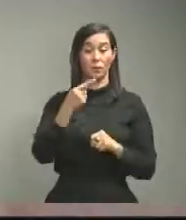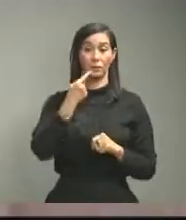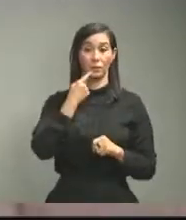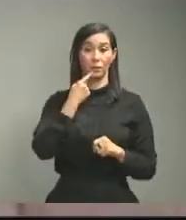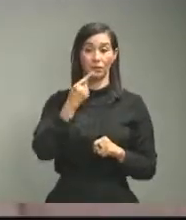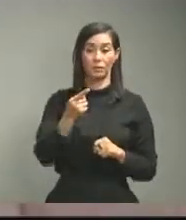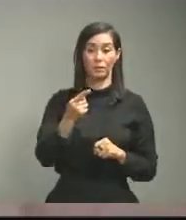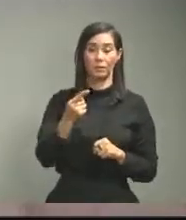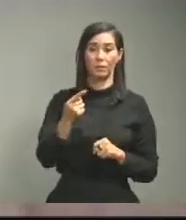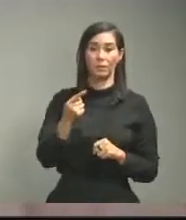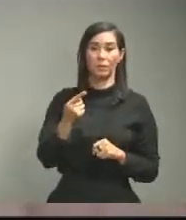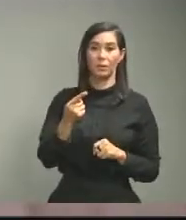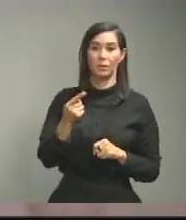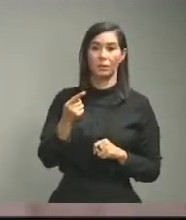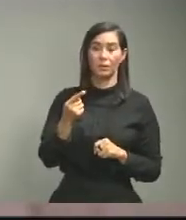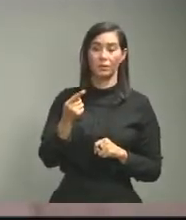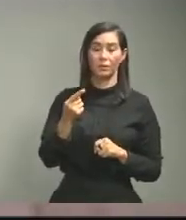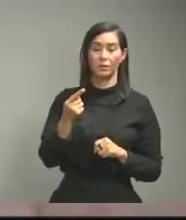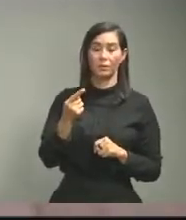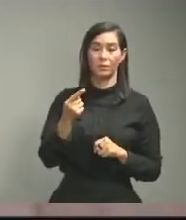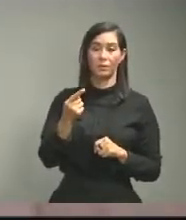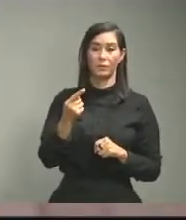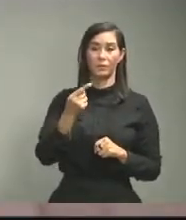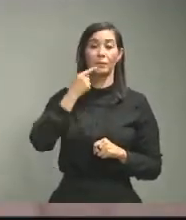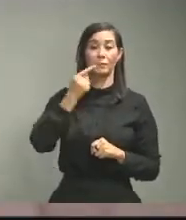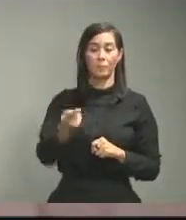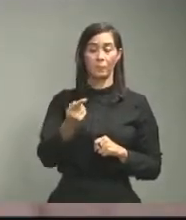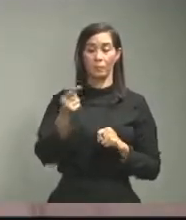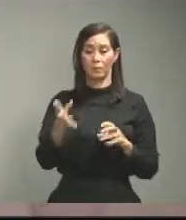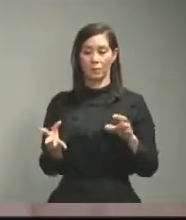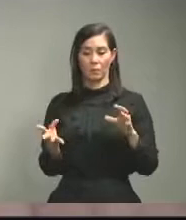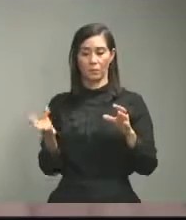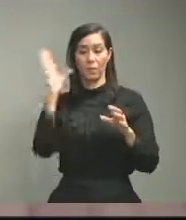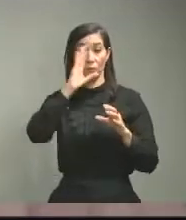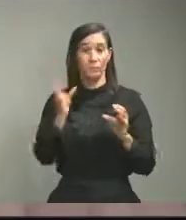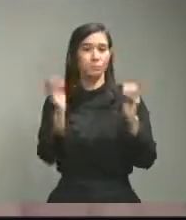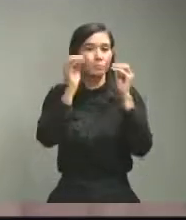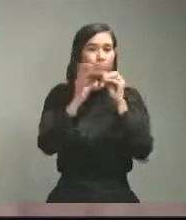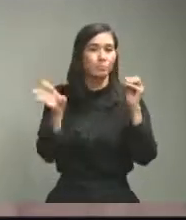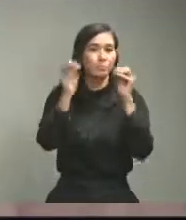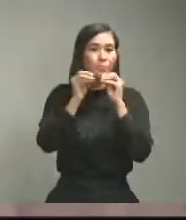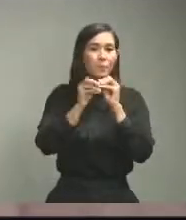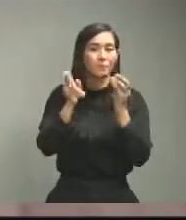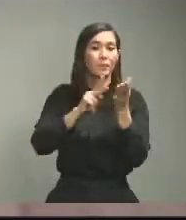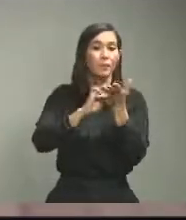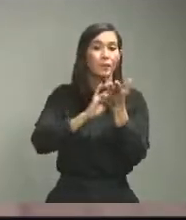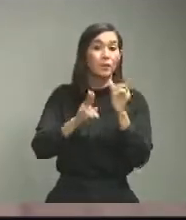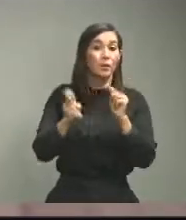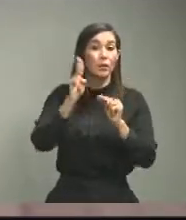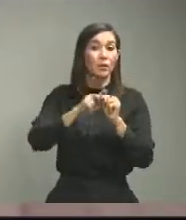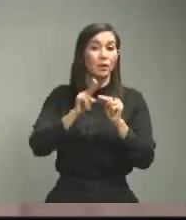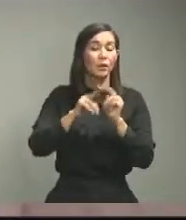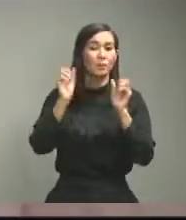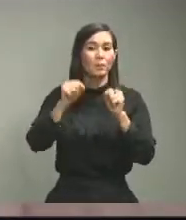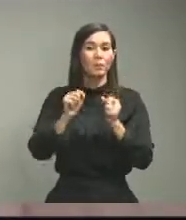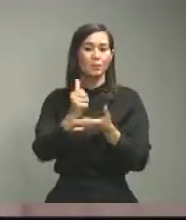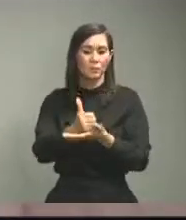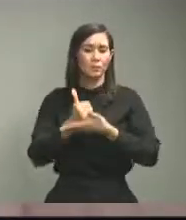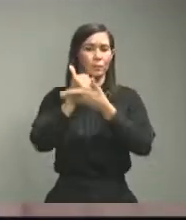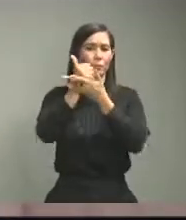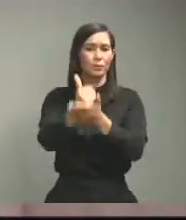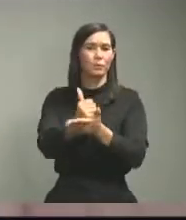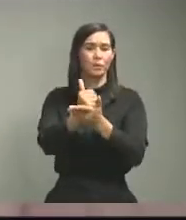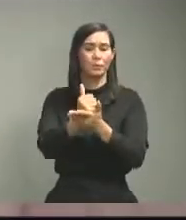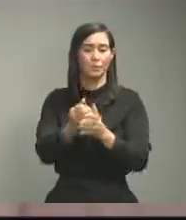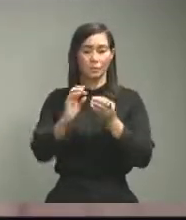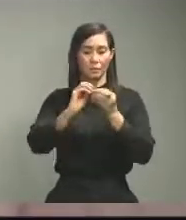decir que se van a implementar a cuatruplicar en los laboratorios nacionales pudiera ser un mecanismo para llegar al número